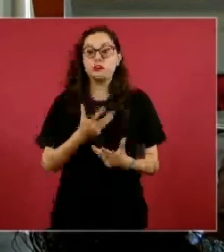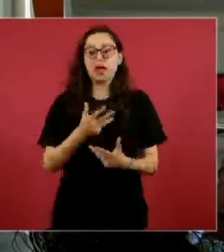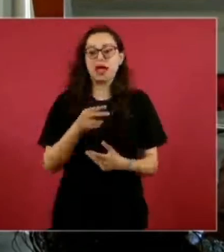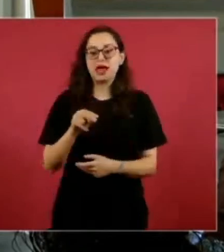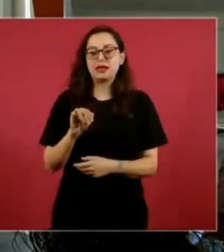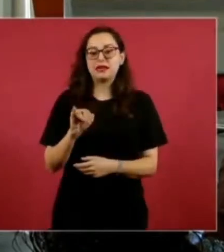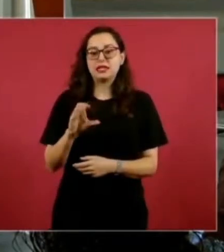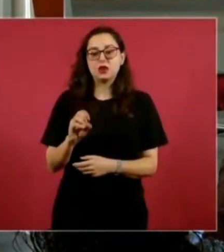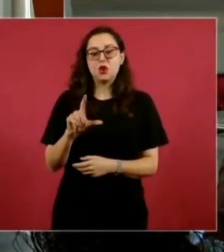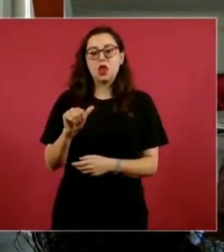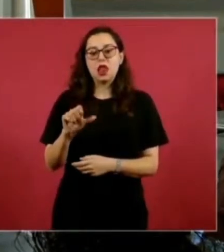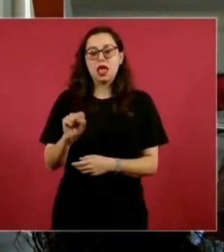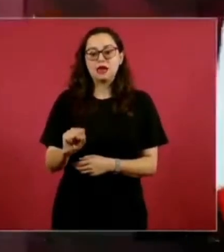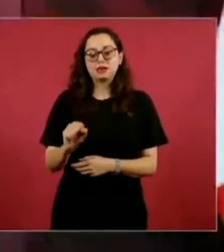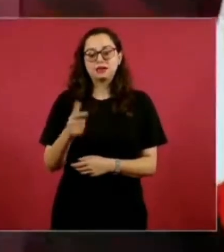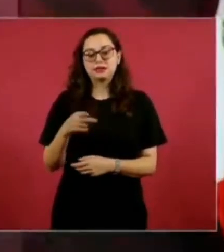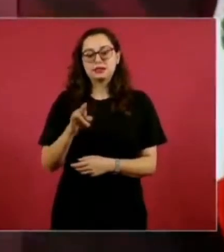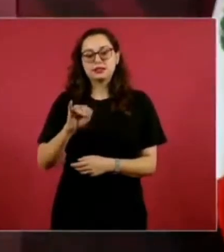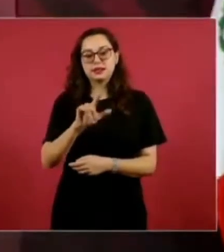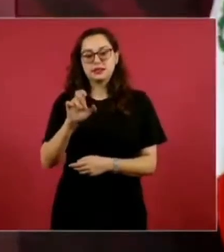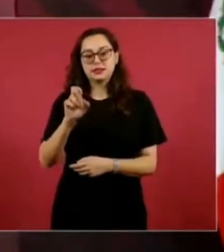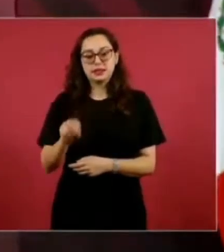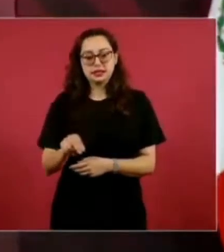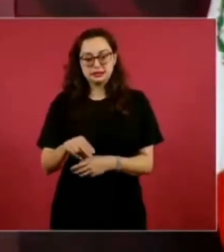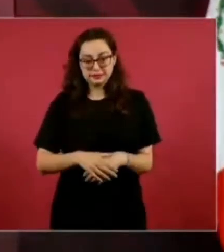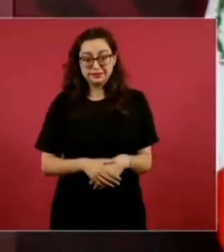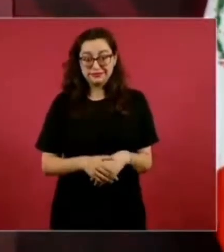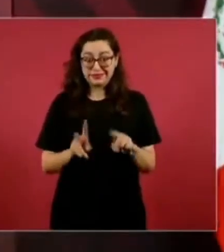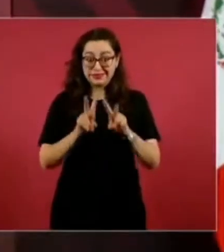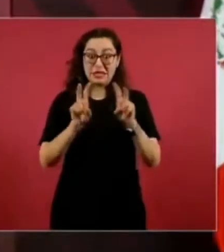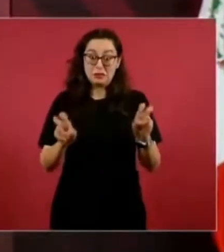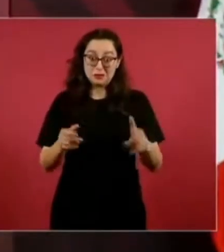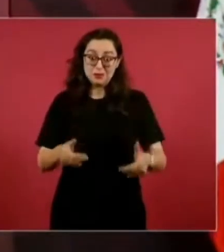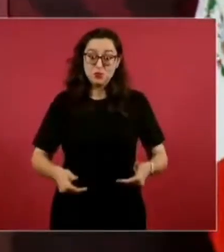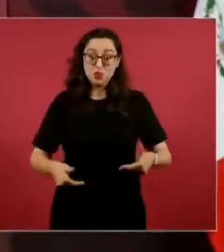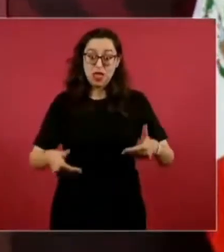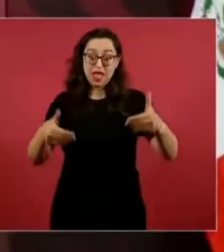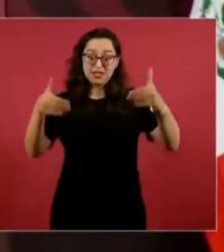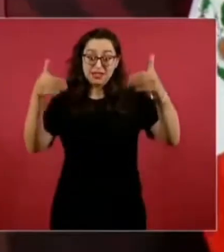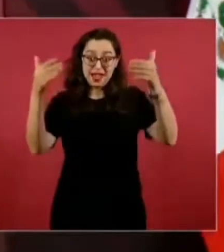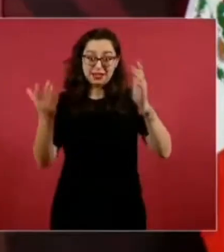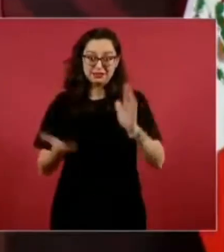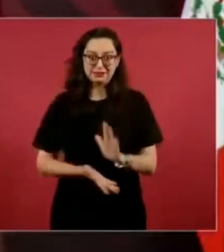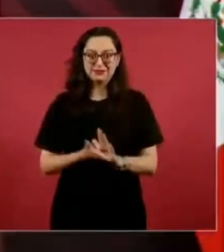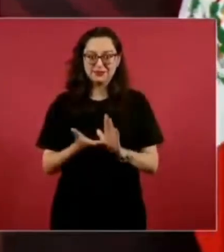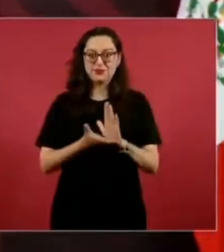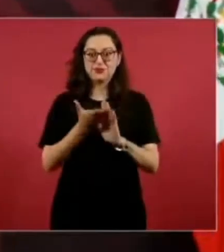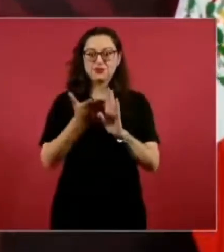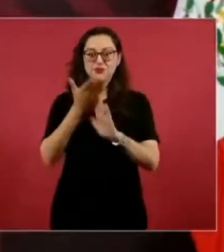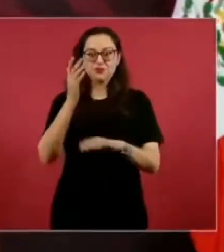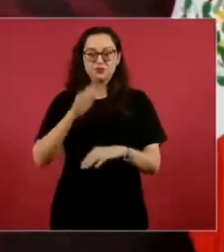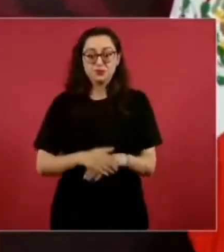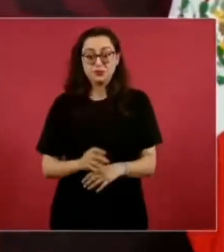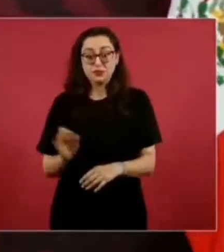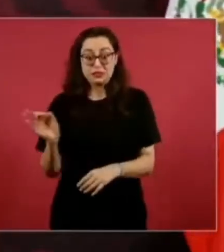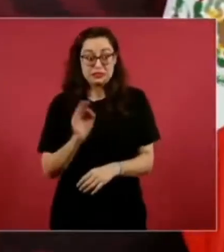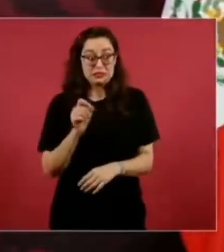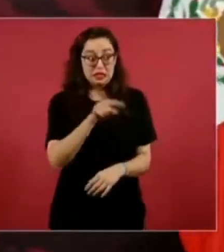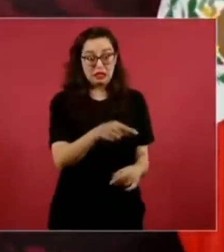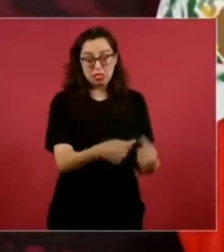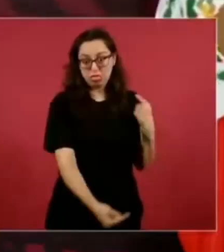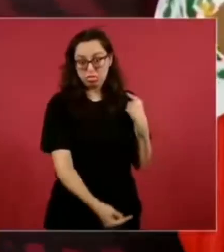que se llama La muralla, porque si se me sacaba el tema del muro,